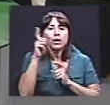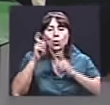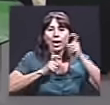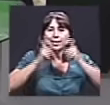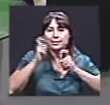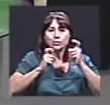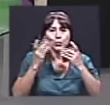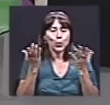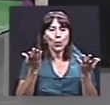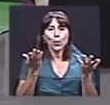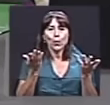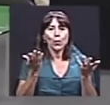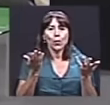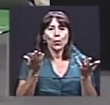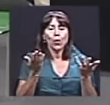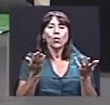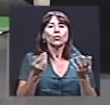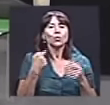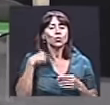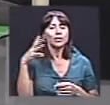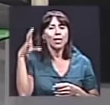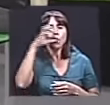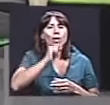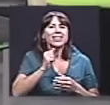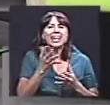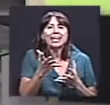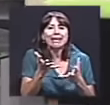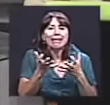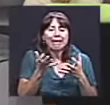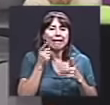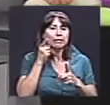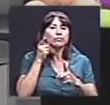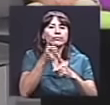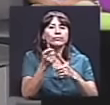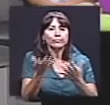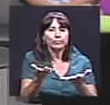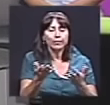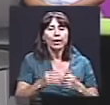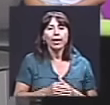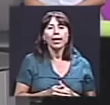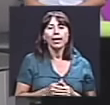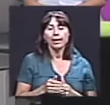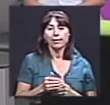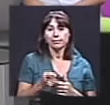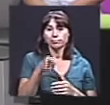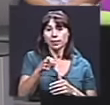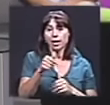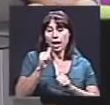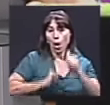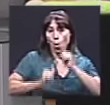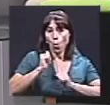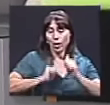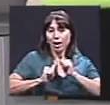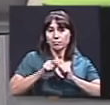digamos, una intención o algo por el estilo. Y la obra, como está basada en